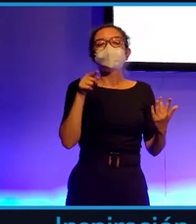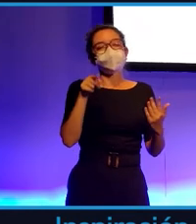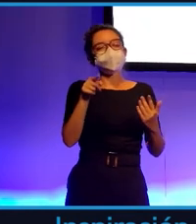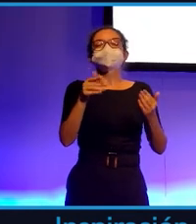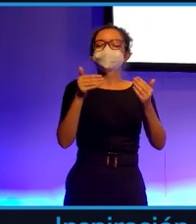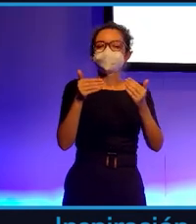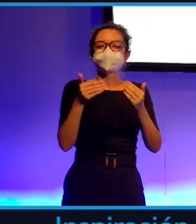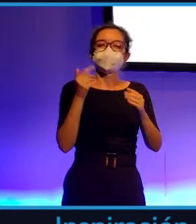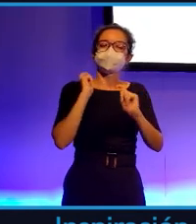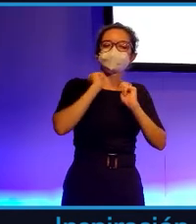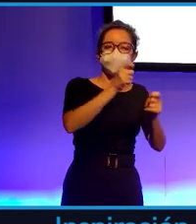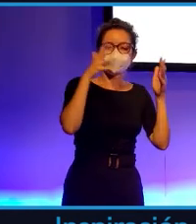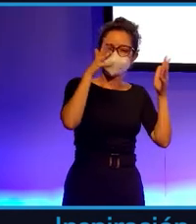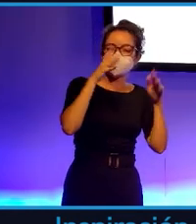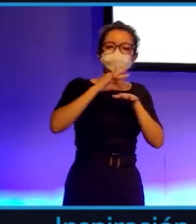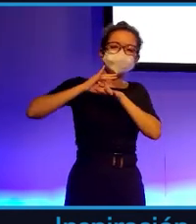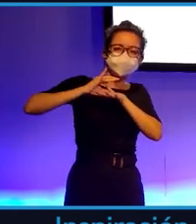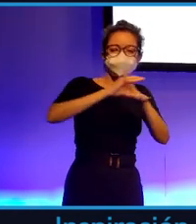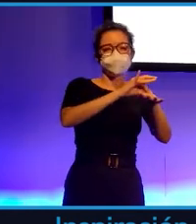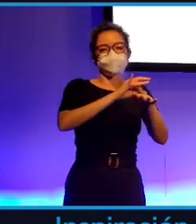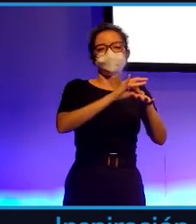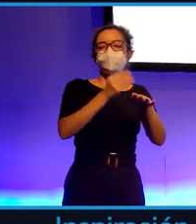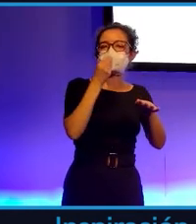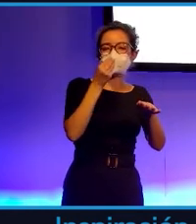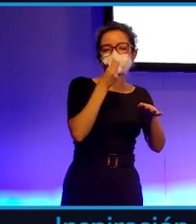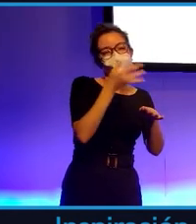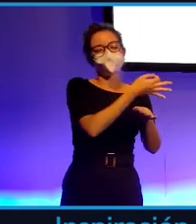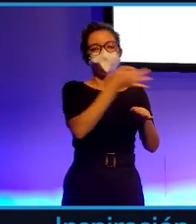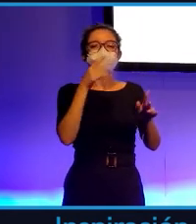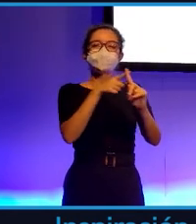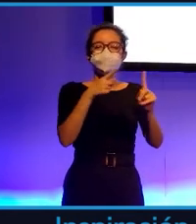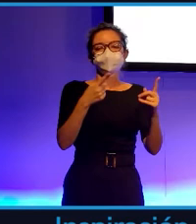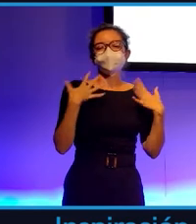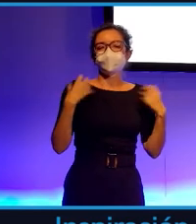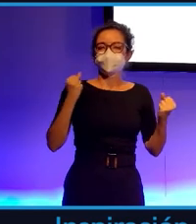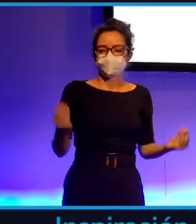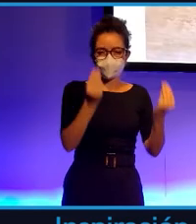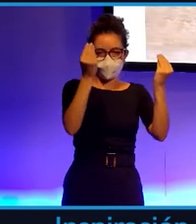guías y la dieta más adecuada para prevenir y mejorar nuestra salud.